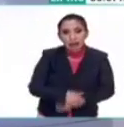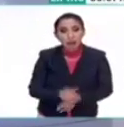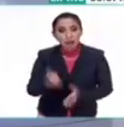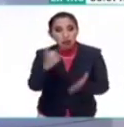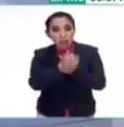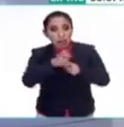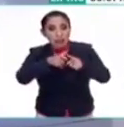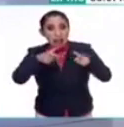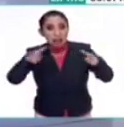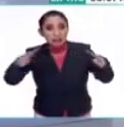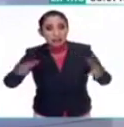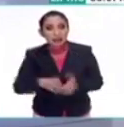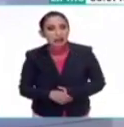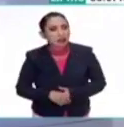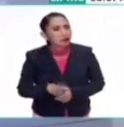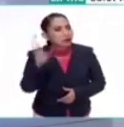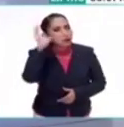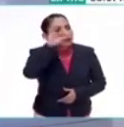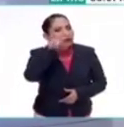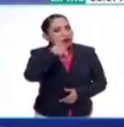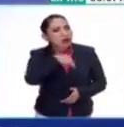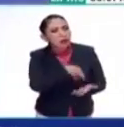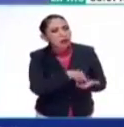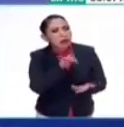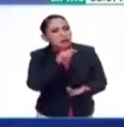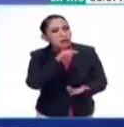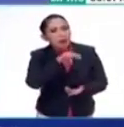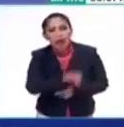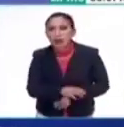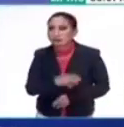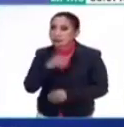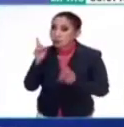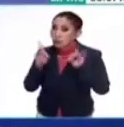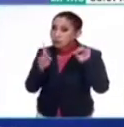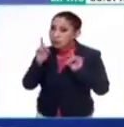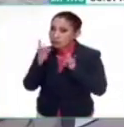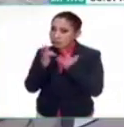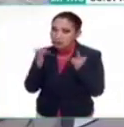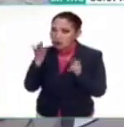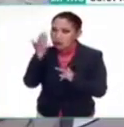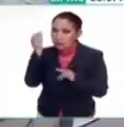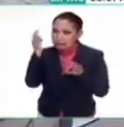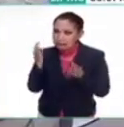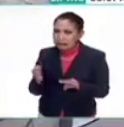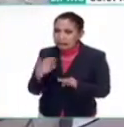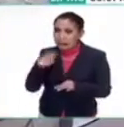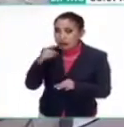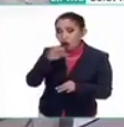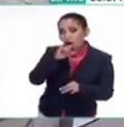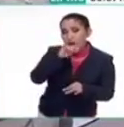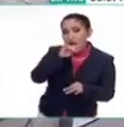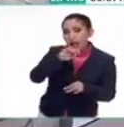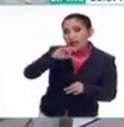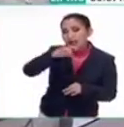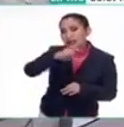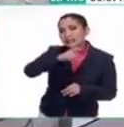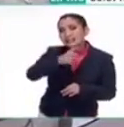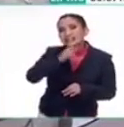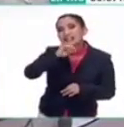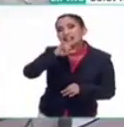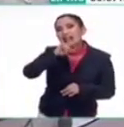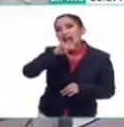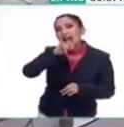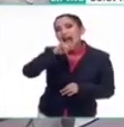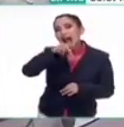ciudad grande. ¿Qué cultura se acentuó en Cantona? Pues tenemos muchas dudas históricamente, se piensa que fueron Olmecas y Xicalancas los que